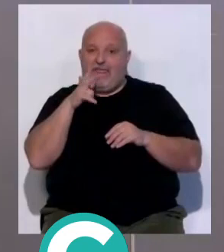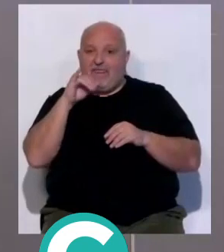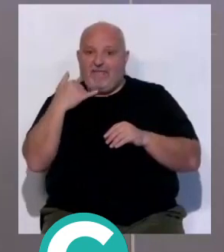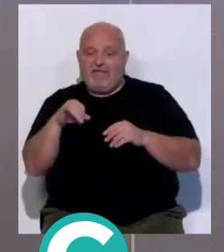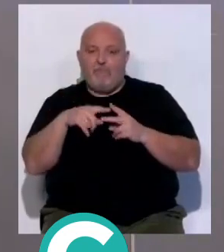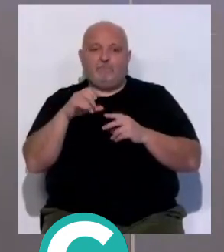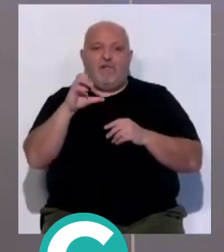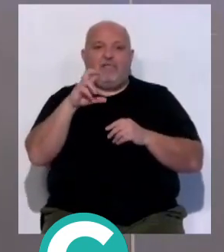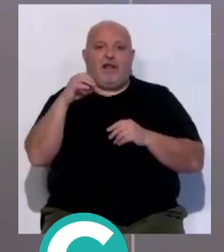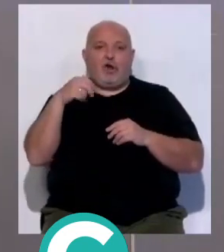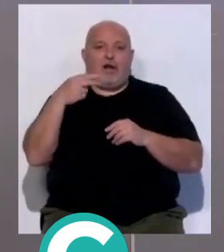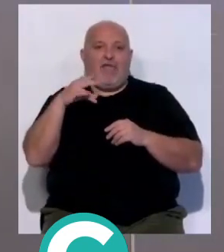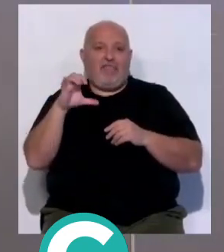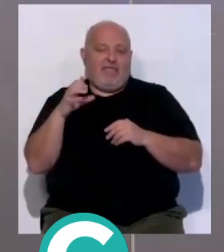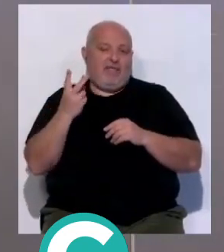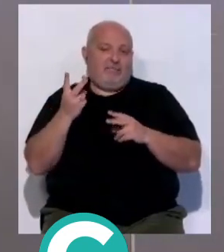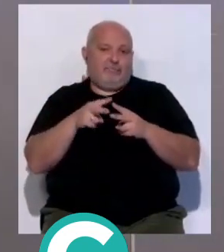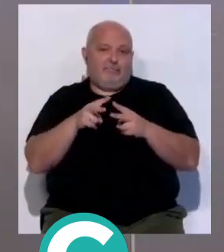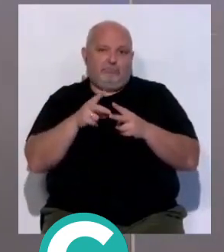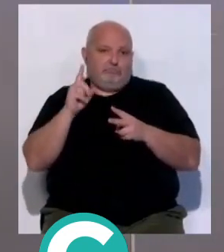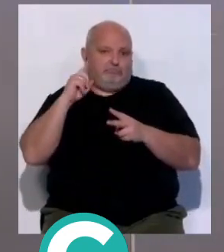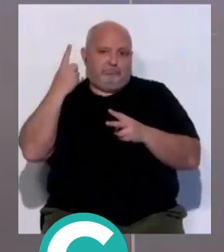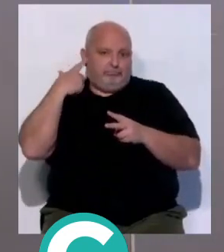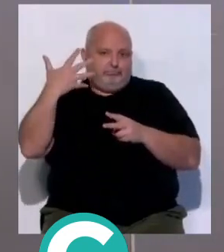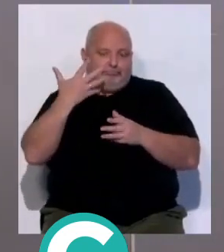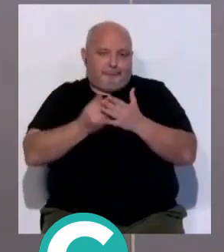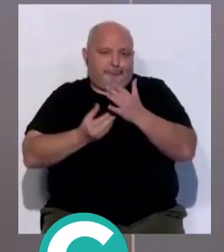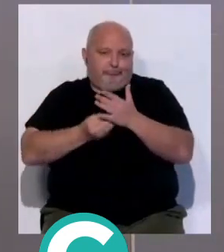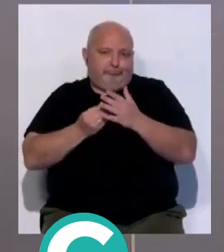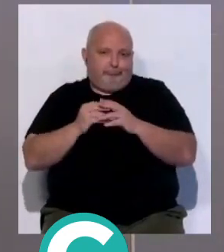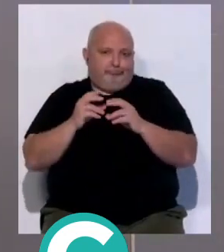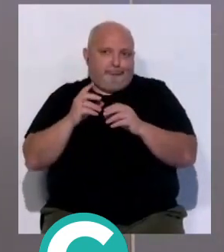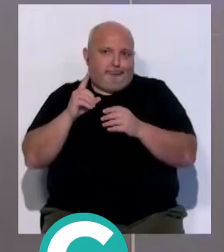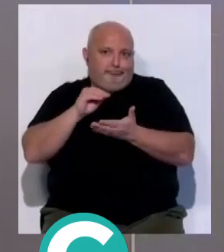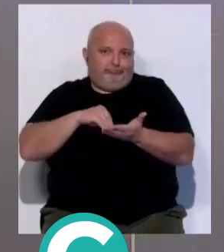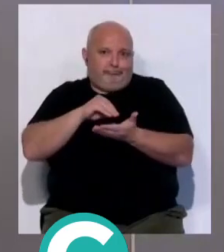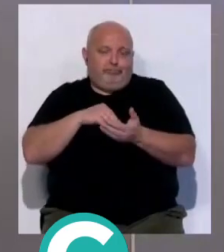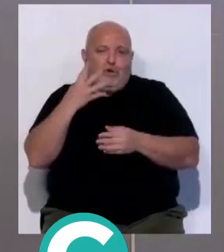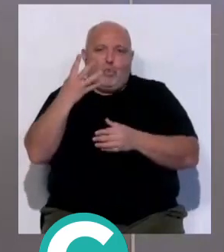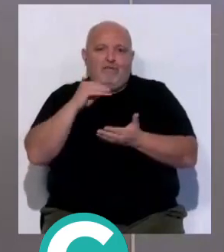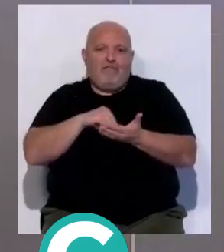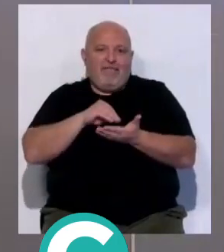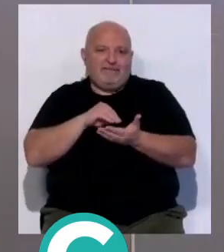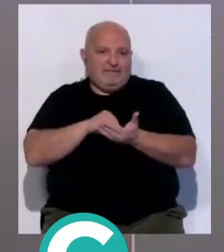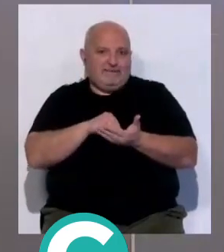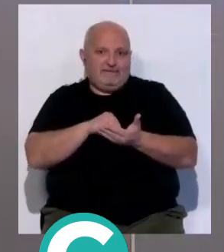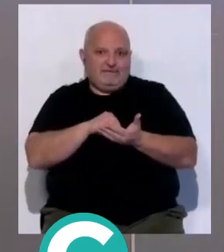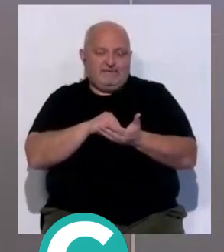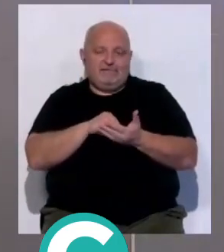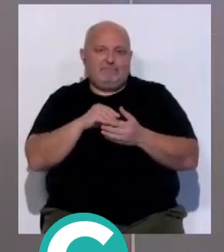del Cerro Grande. Exacto. O sea, los nombres están ahí. O sea, ha sido partícipe en cuatro sucesos, pero de los más